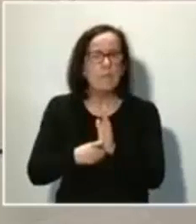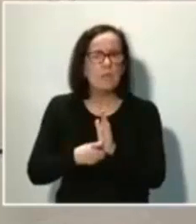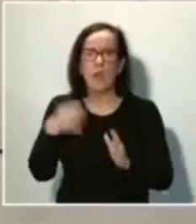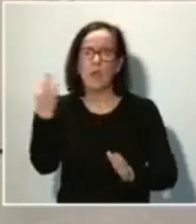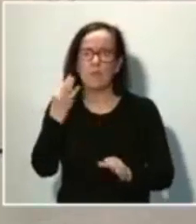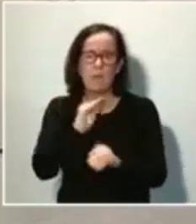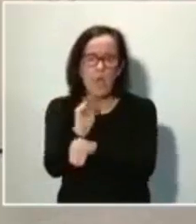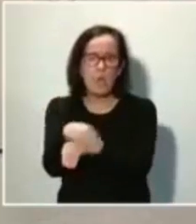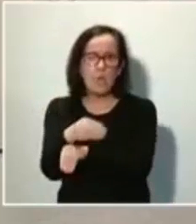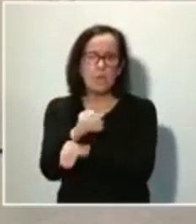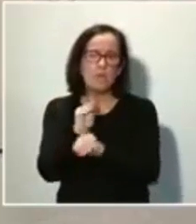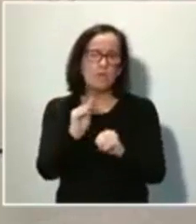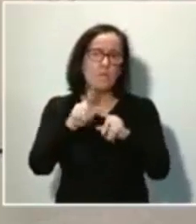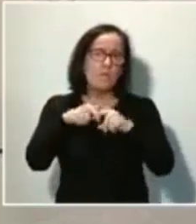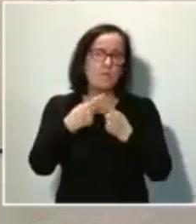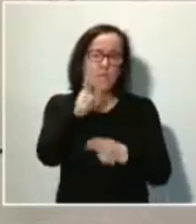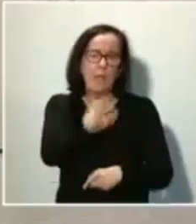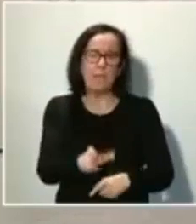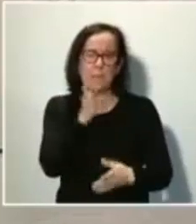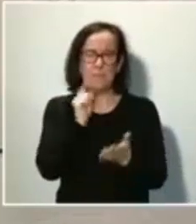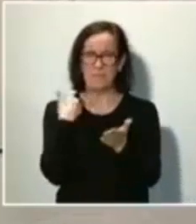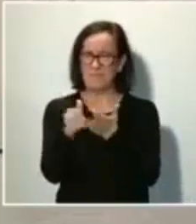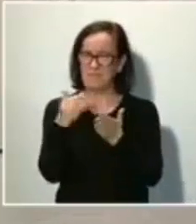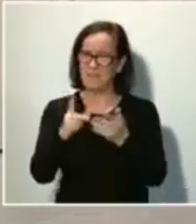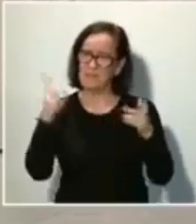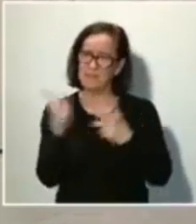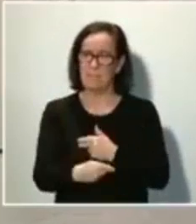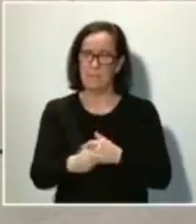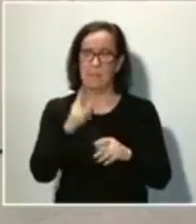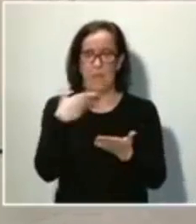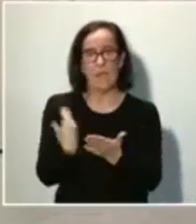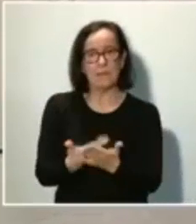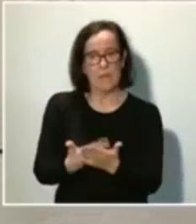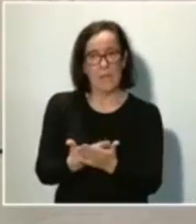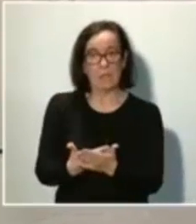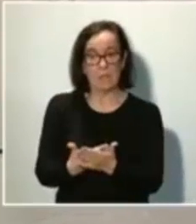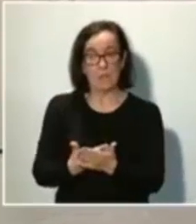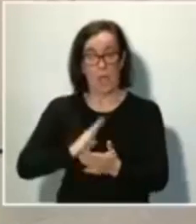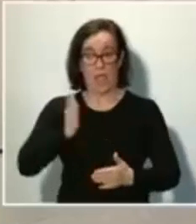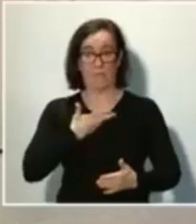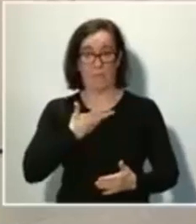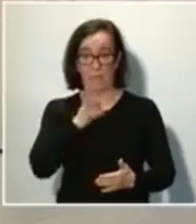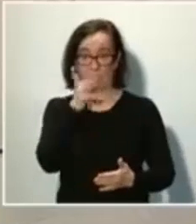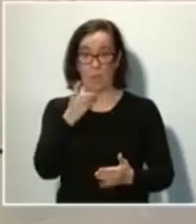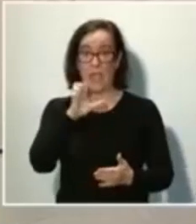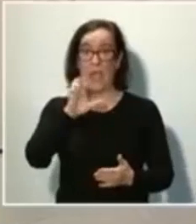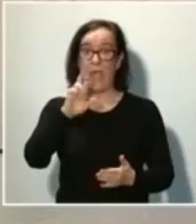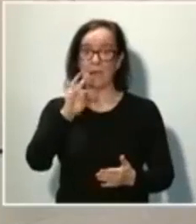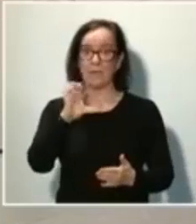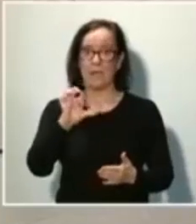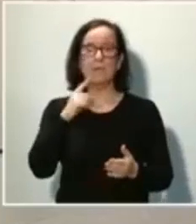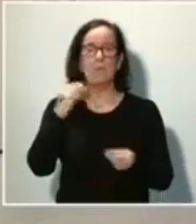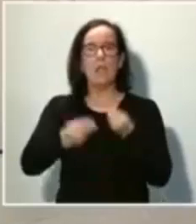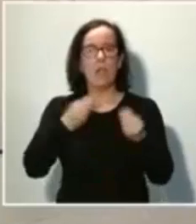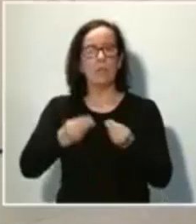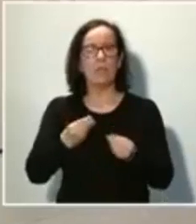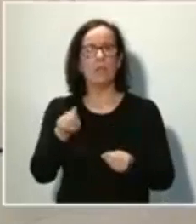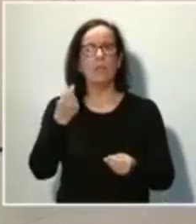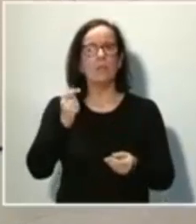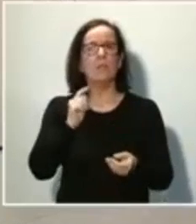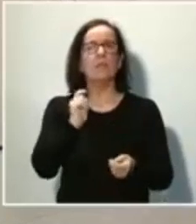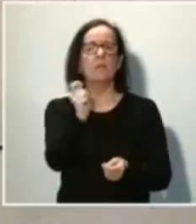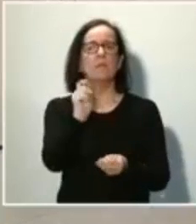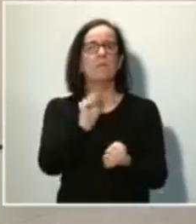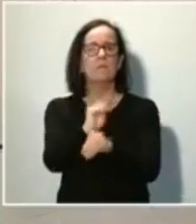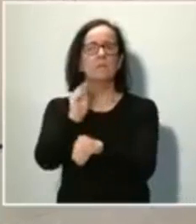a un familiar. Que se eviten despidos y se garantice que a los afectados por los ERTE van a recibir una prestación del estado